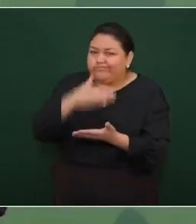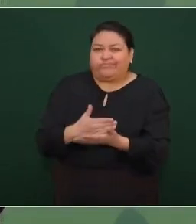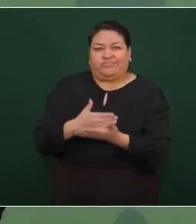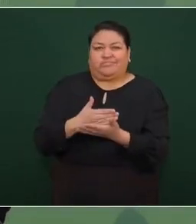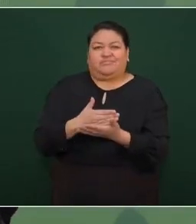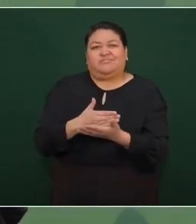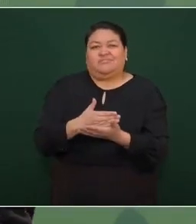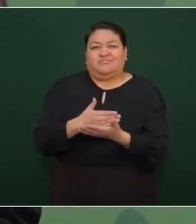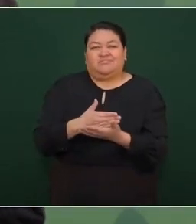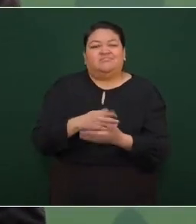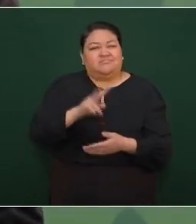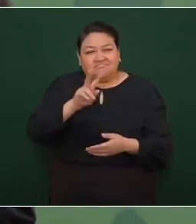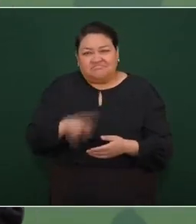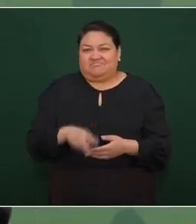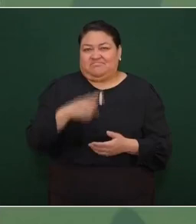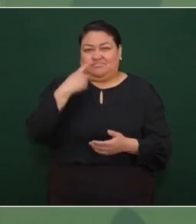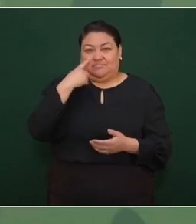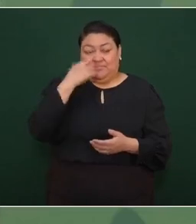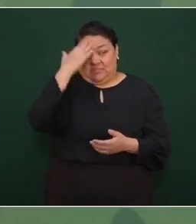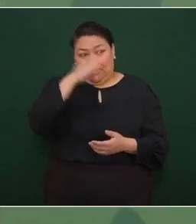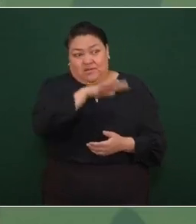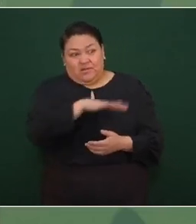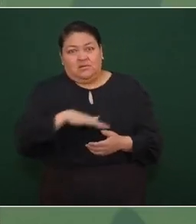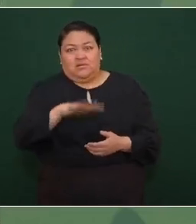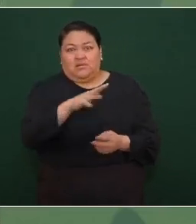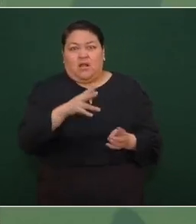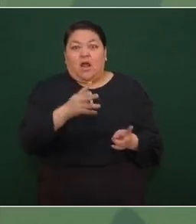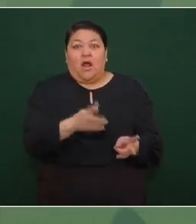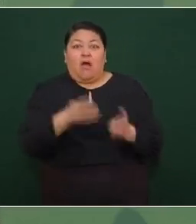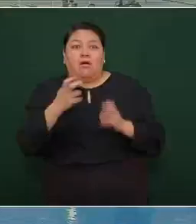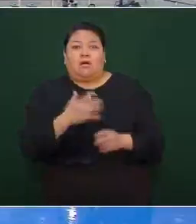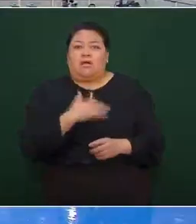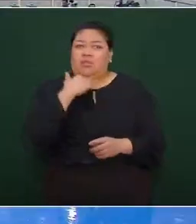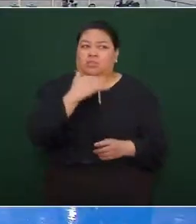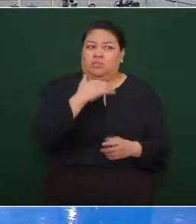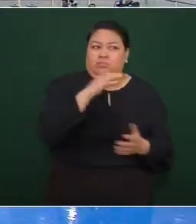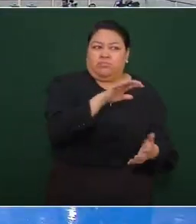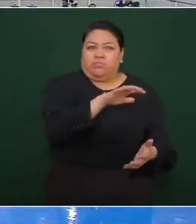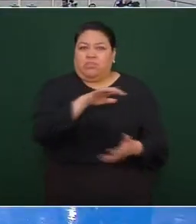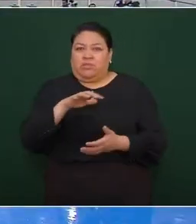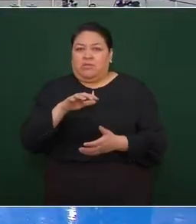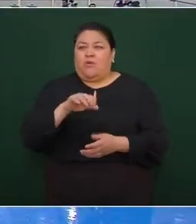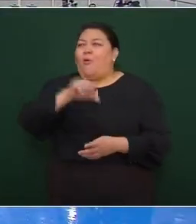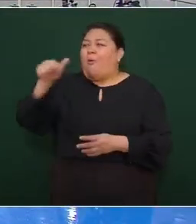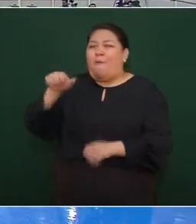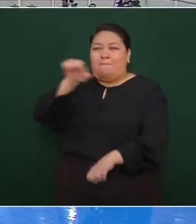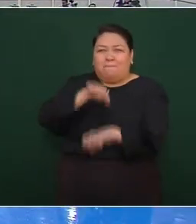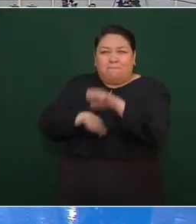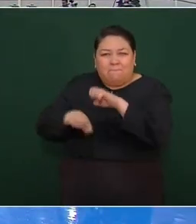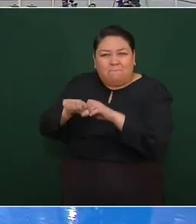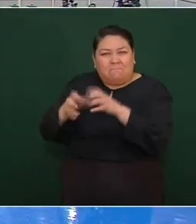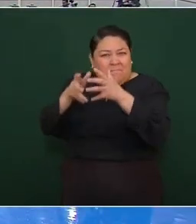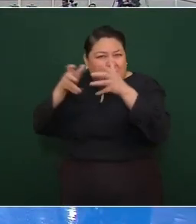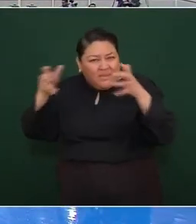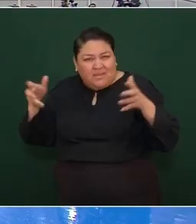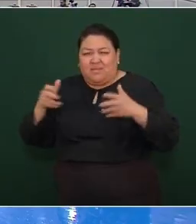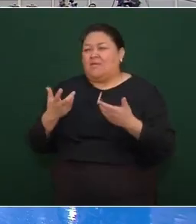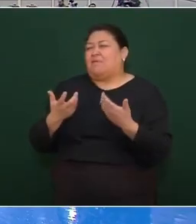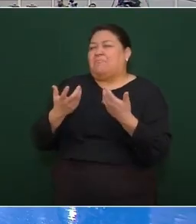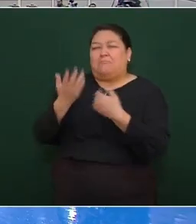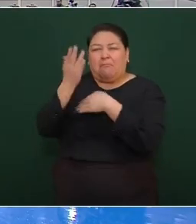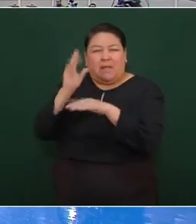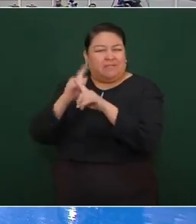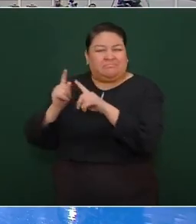Ya no se permite que las grandes corporaciones económicas, financieras